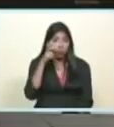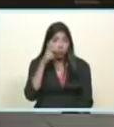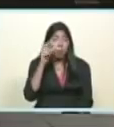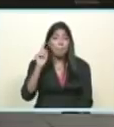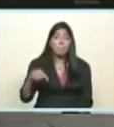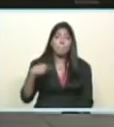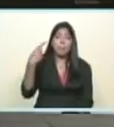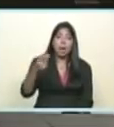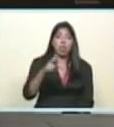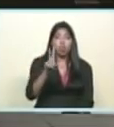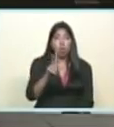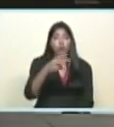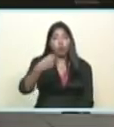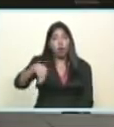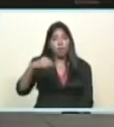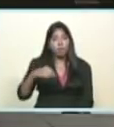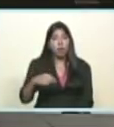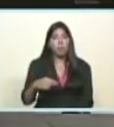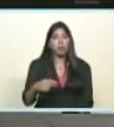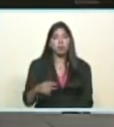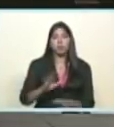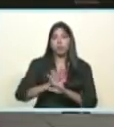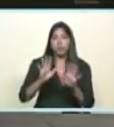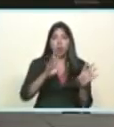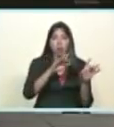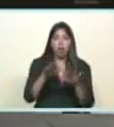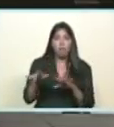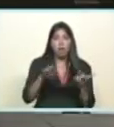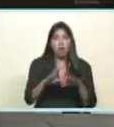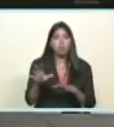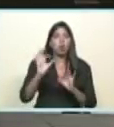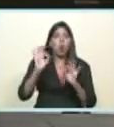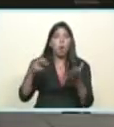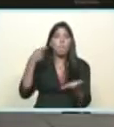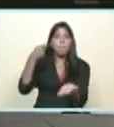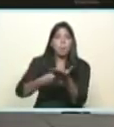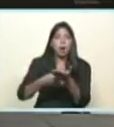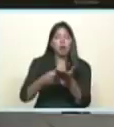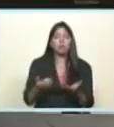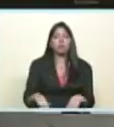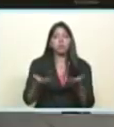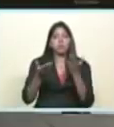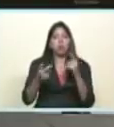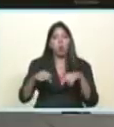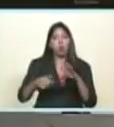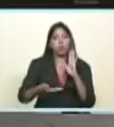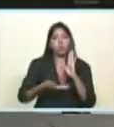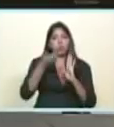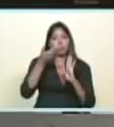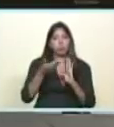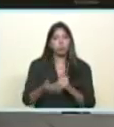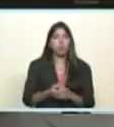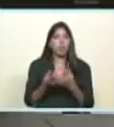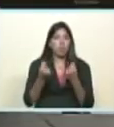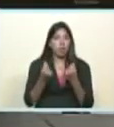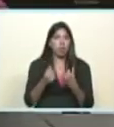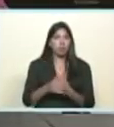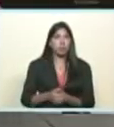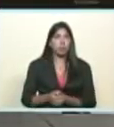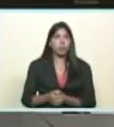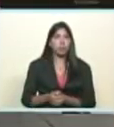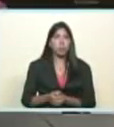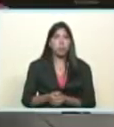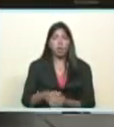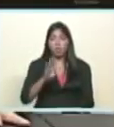partir de mañana 2 de noviembre va a ser depositado el aumento integral que voy a anunciar el día de hoy y además va a tener